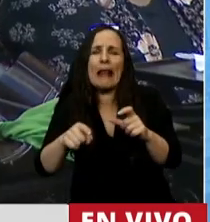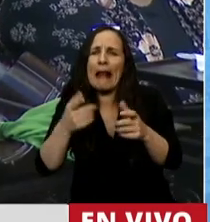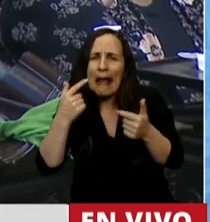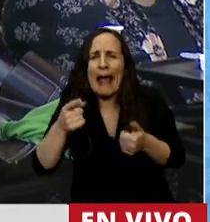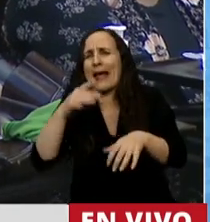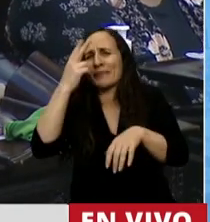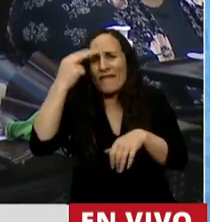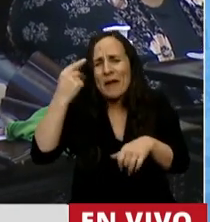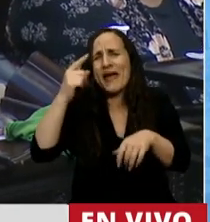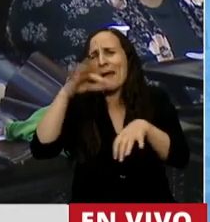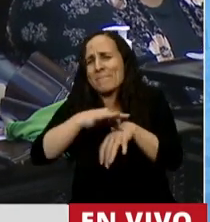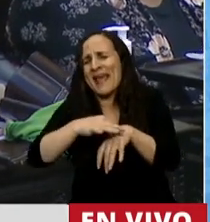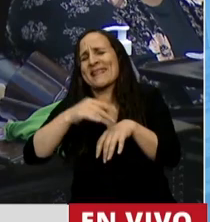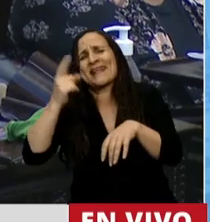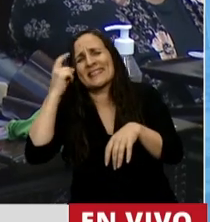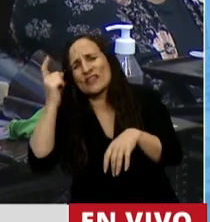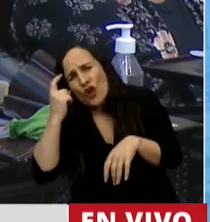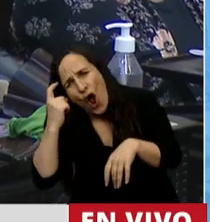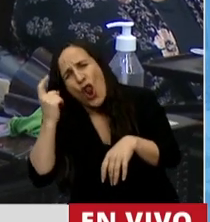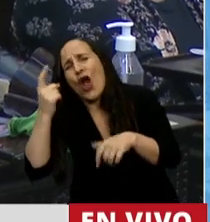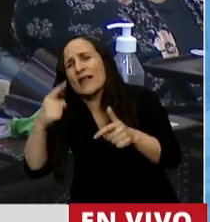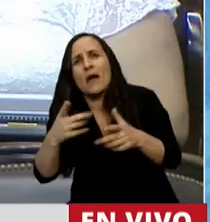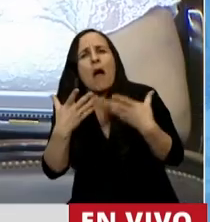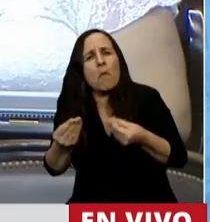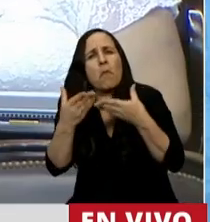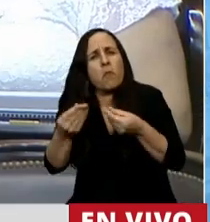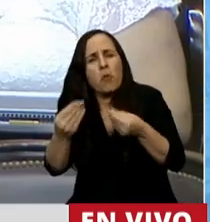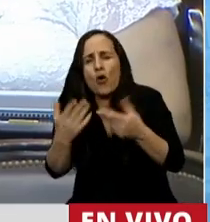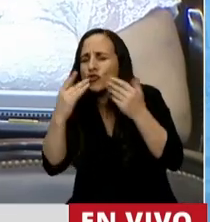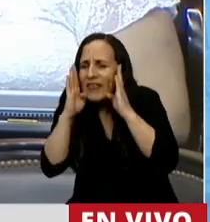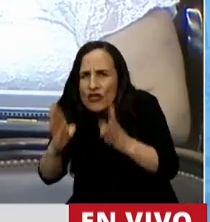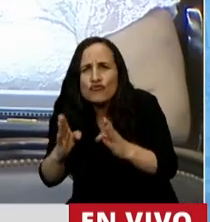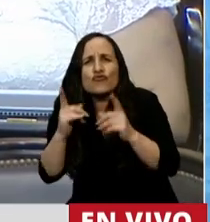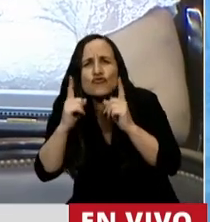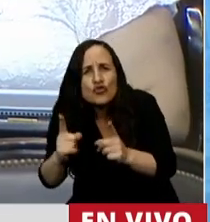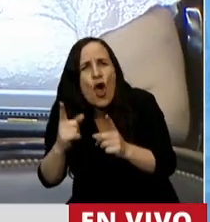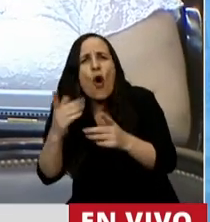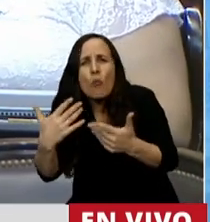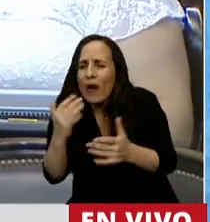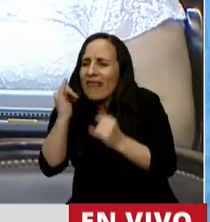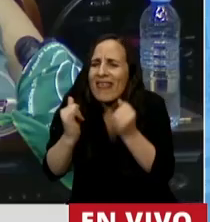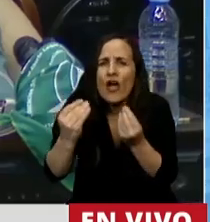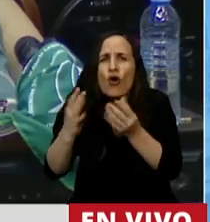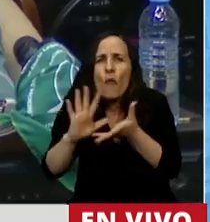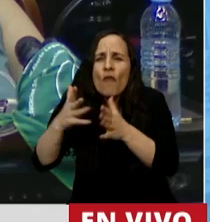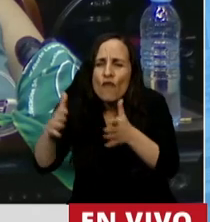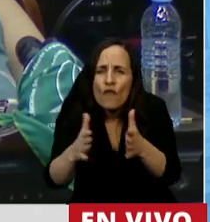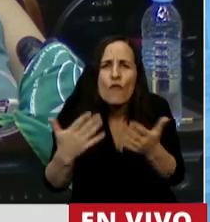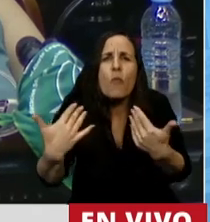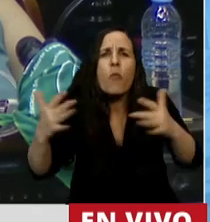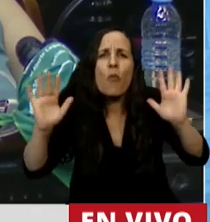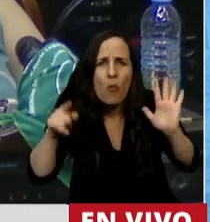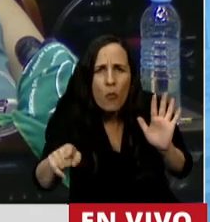médicas, psicólogas, asistentes sociales, pueden contenerlas, pueden atenderlas y pueden indicarles un camino, una